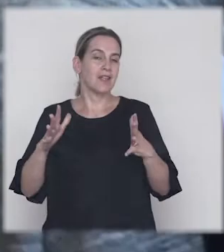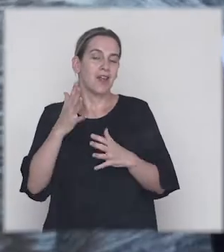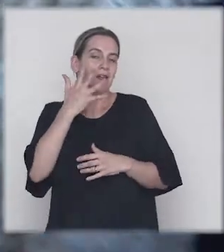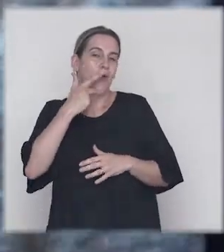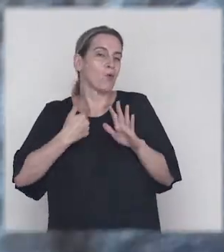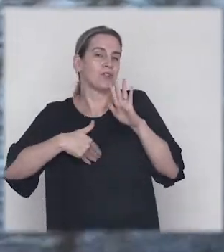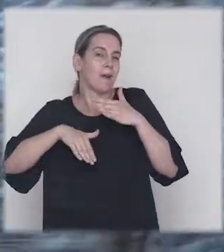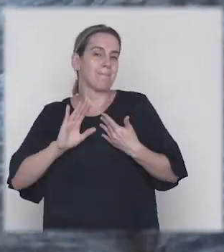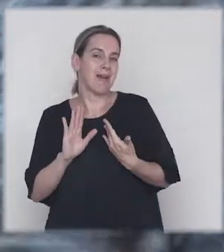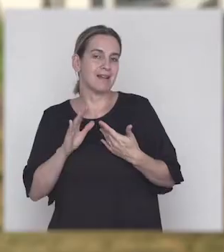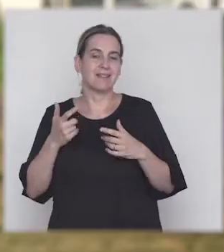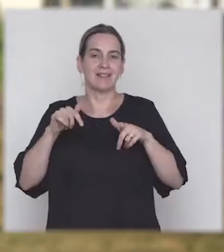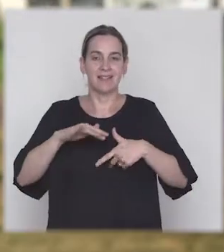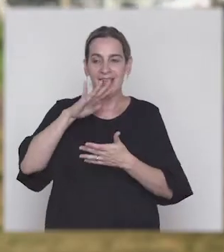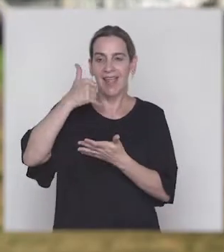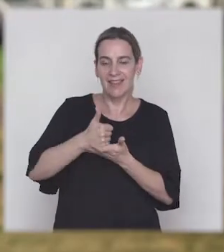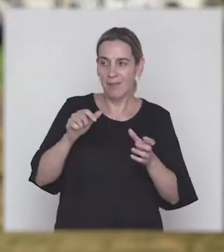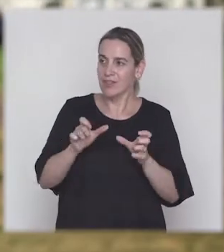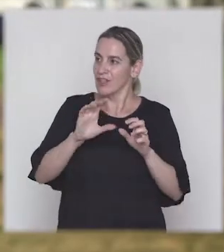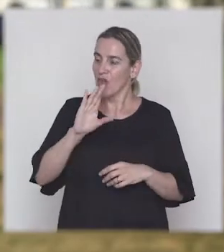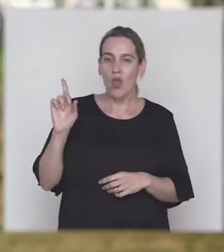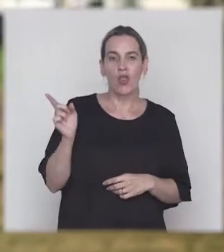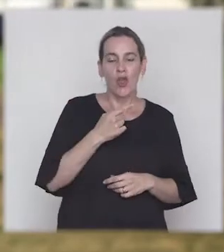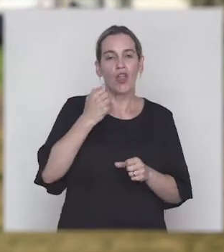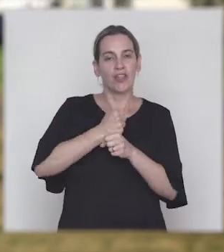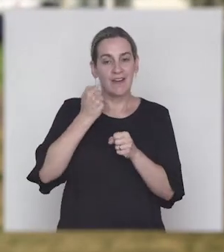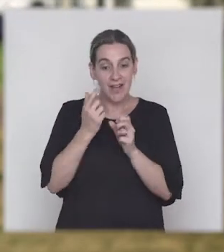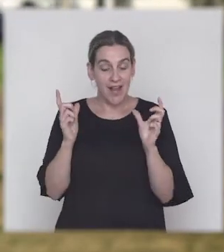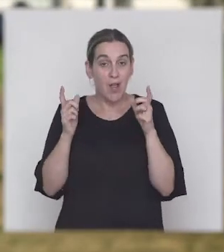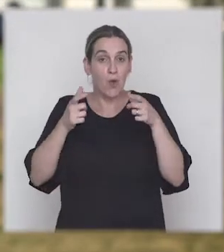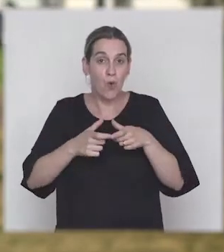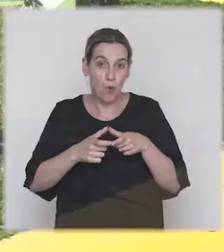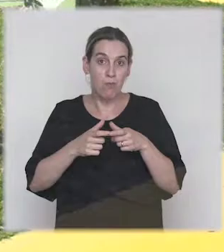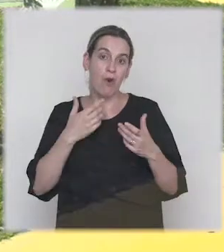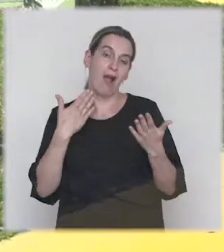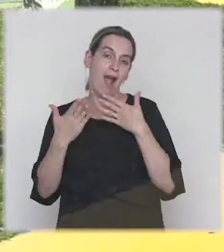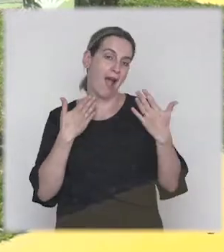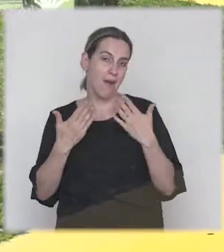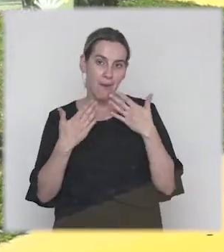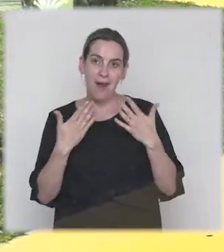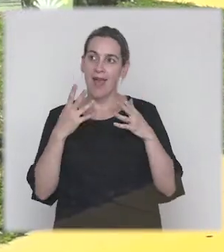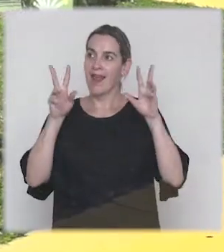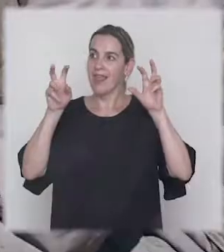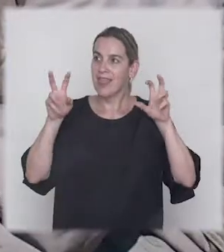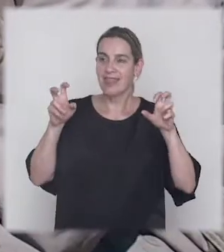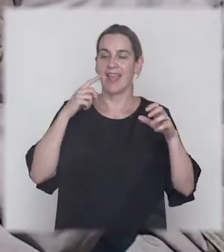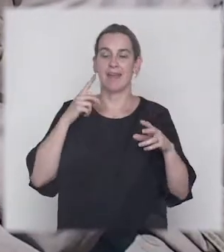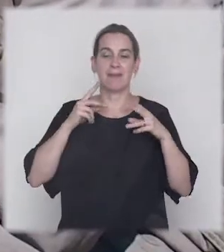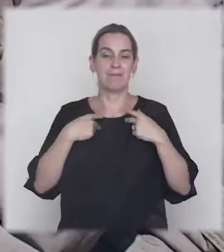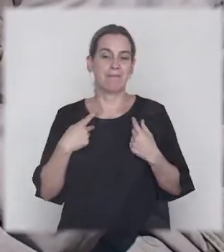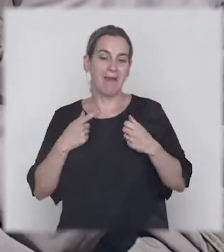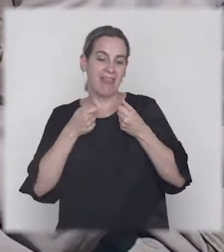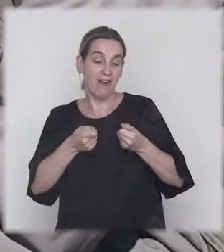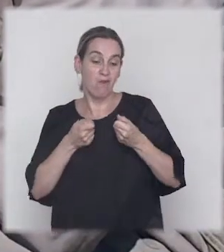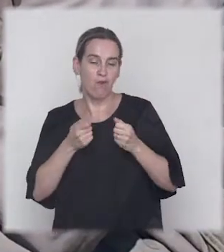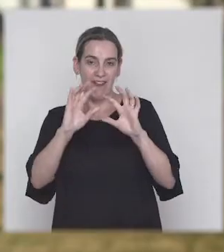Lo que más me gusta es que estamos haciendo todo esto, trabajar en equipo, hablar del tema del bullying, de la